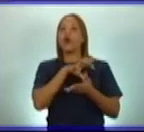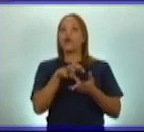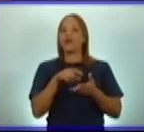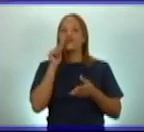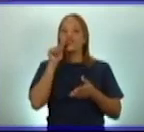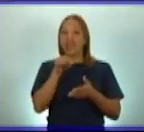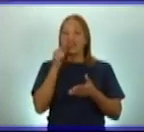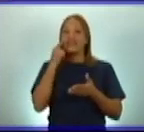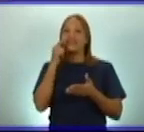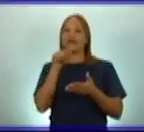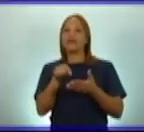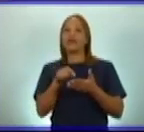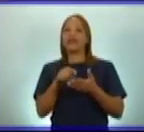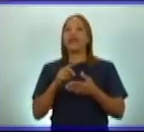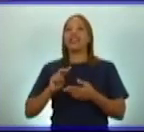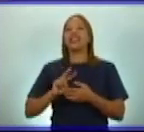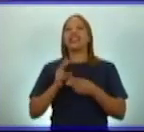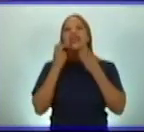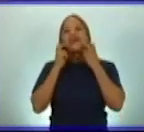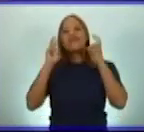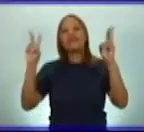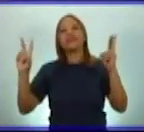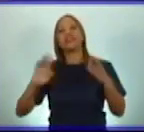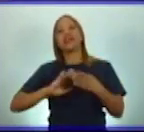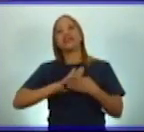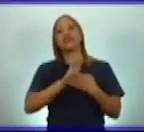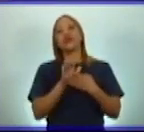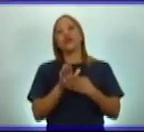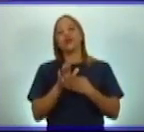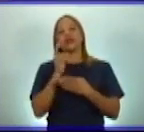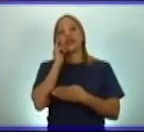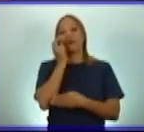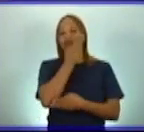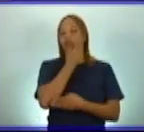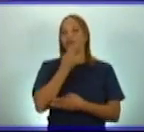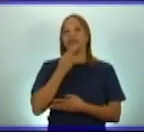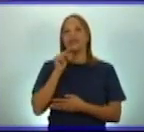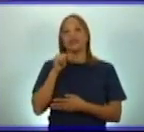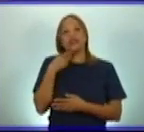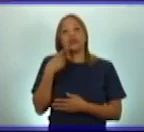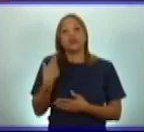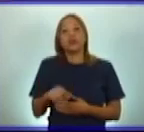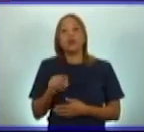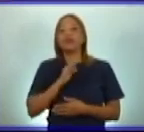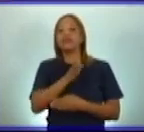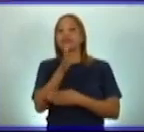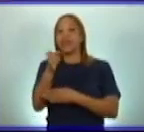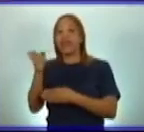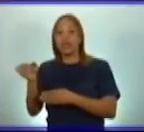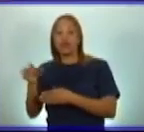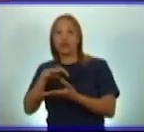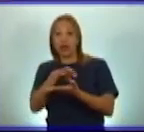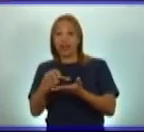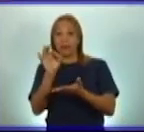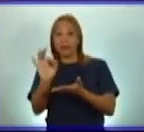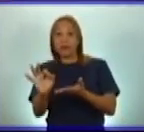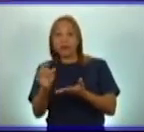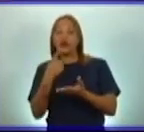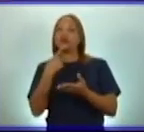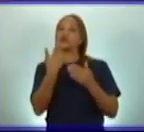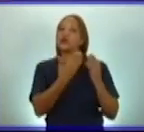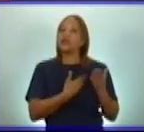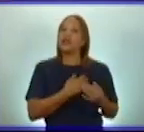reflejada la vida y obra de nuestro apóstol. Y si no has recorrido esos lugares, te